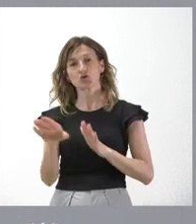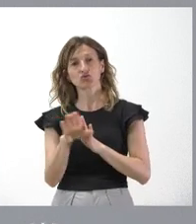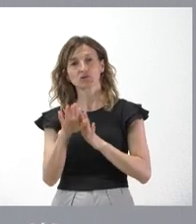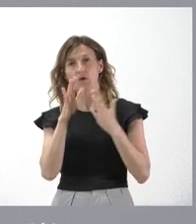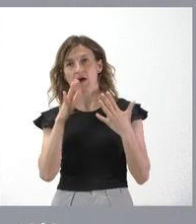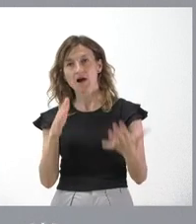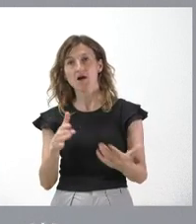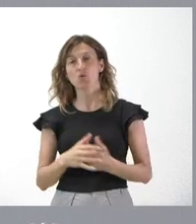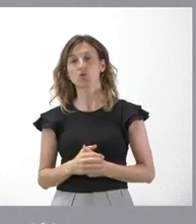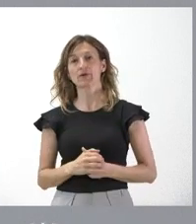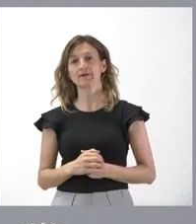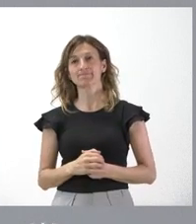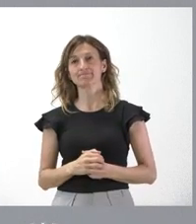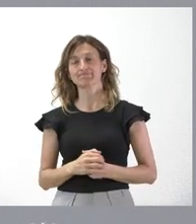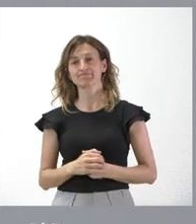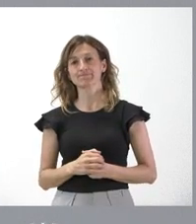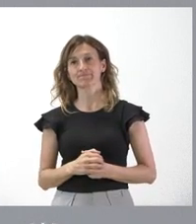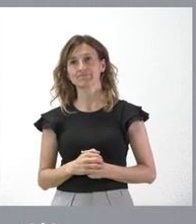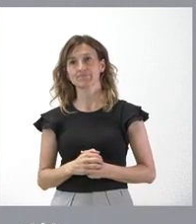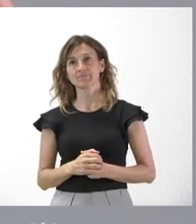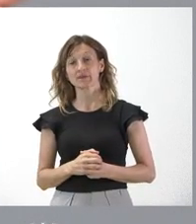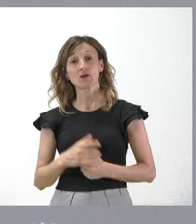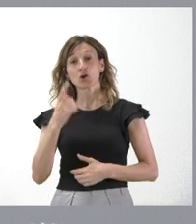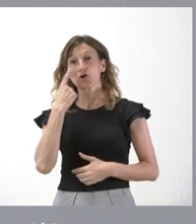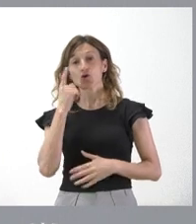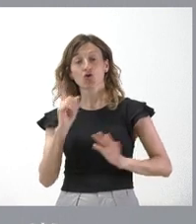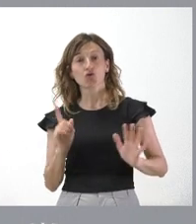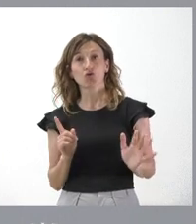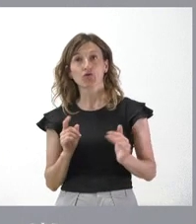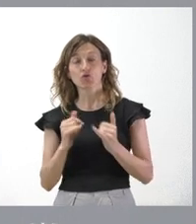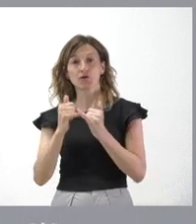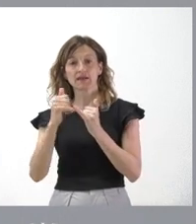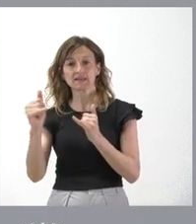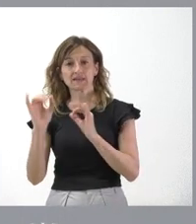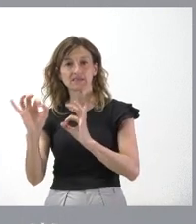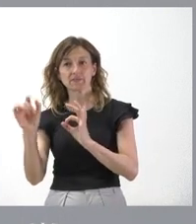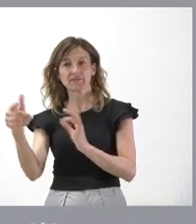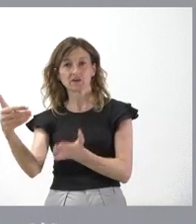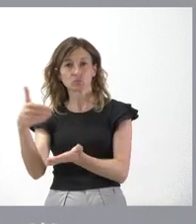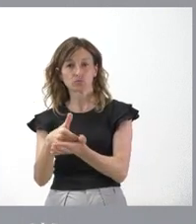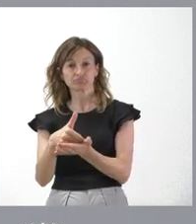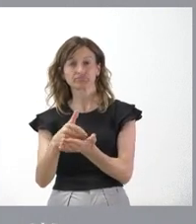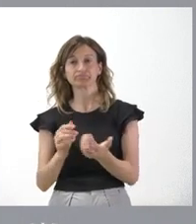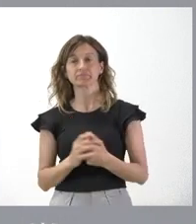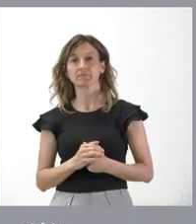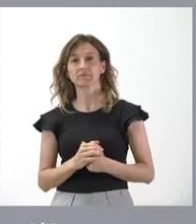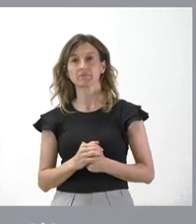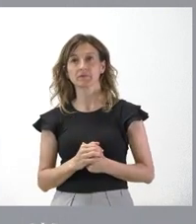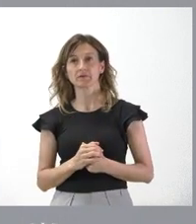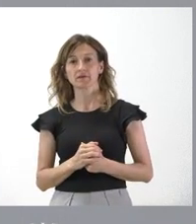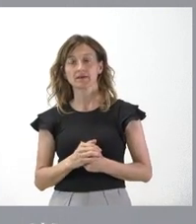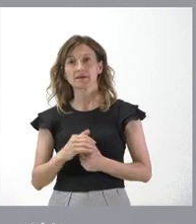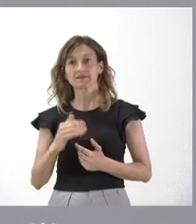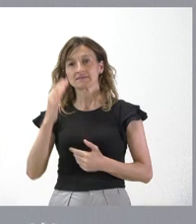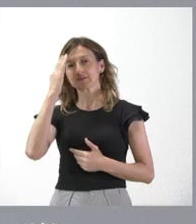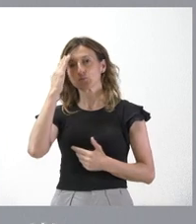al día de hoy. No conozco exactamente la línea específica que usted plantea, si es titularidad de